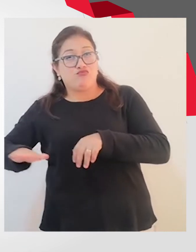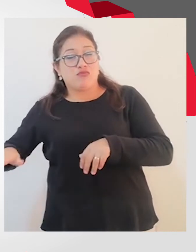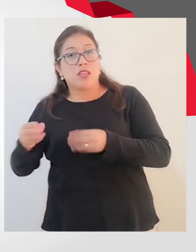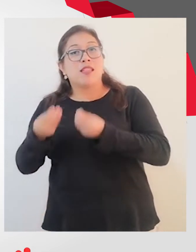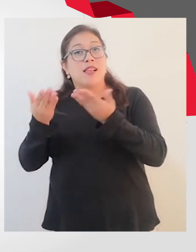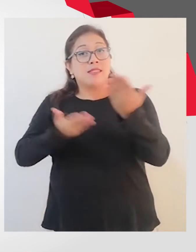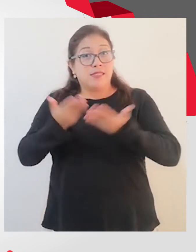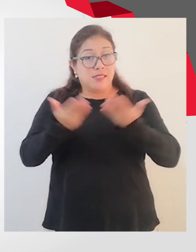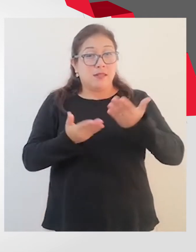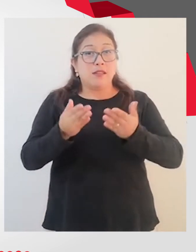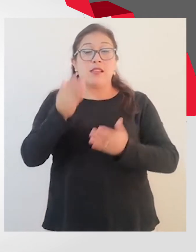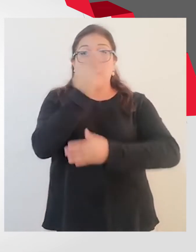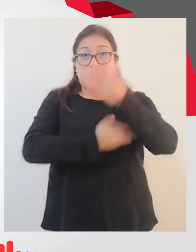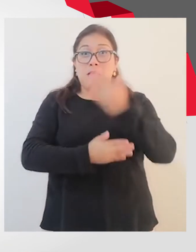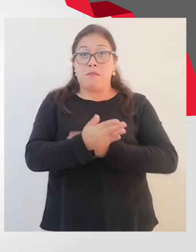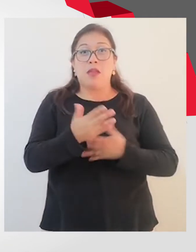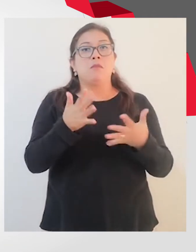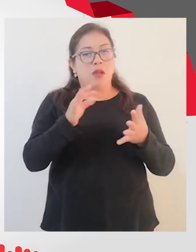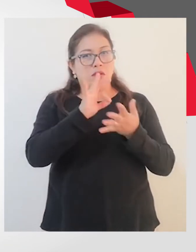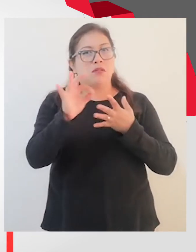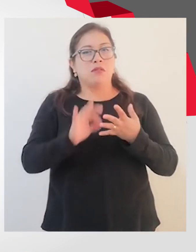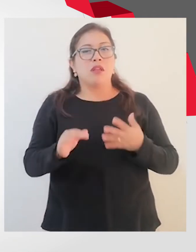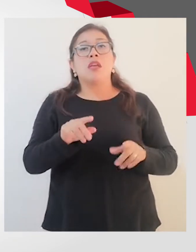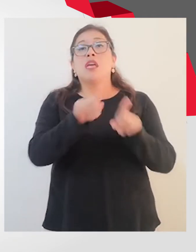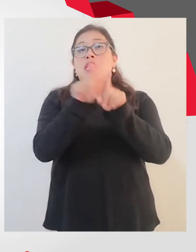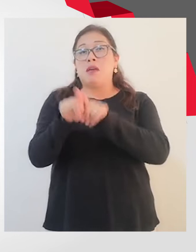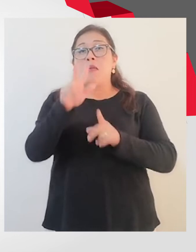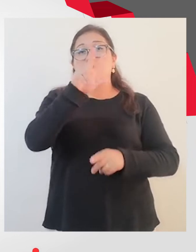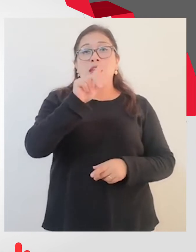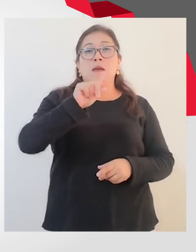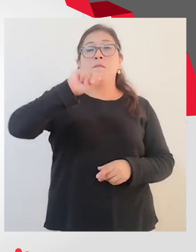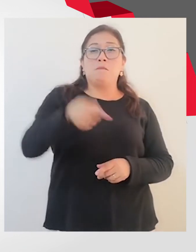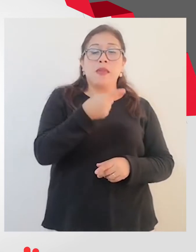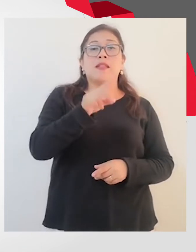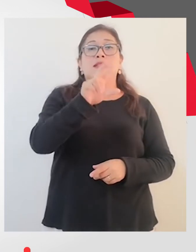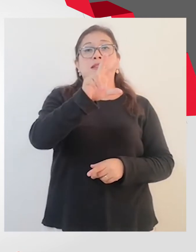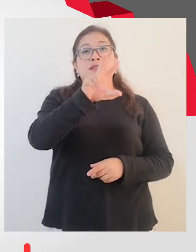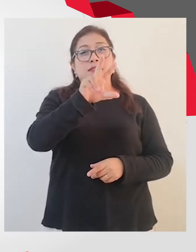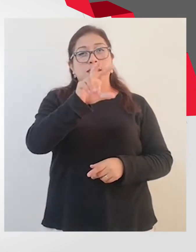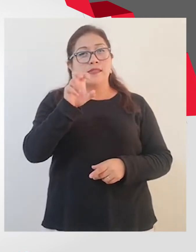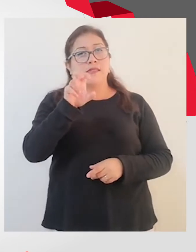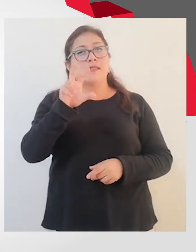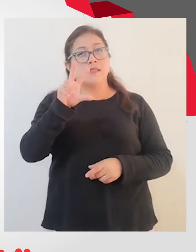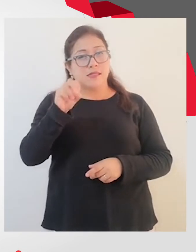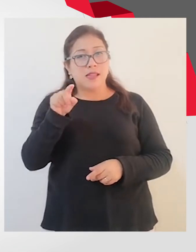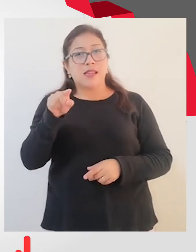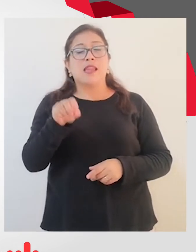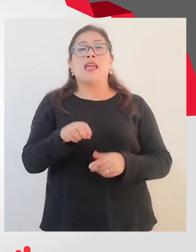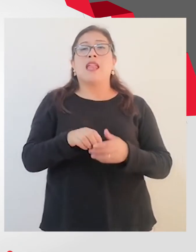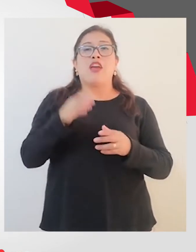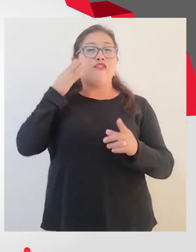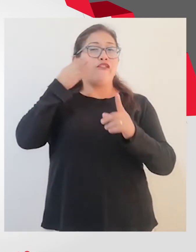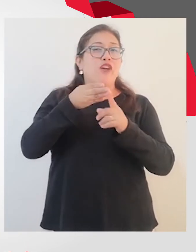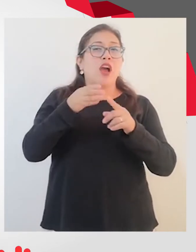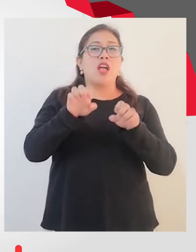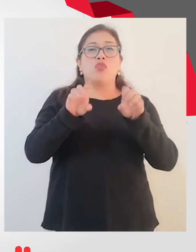servicios para personas con discapacidad. Así como más de 3.330 docentes dedicados a la